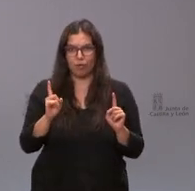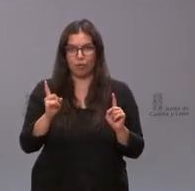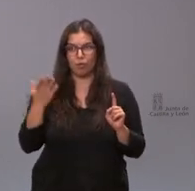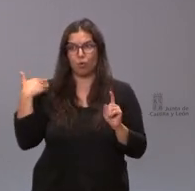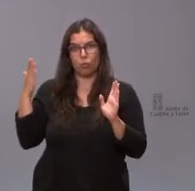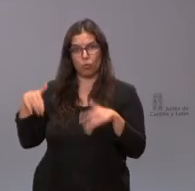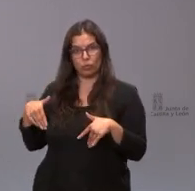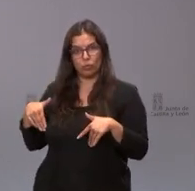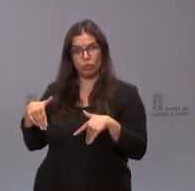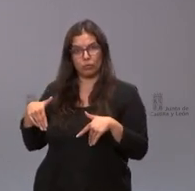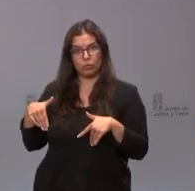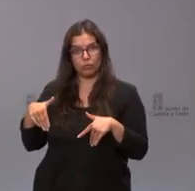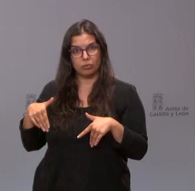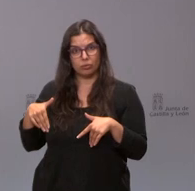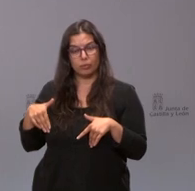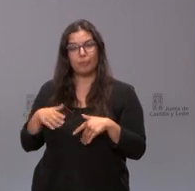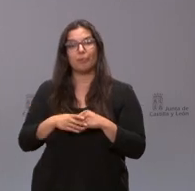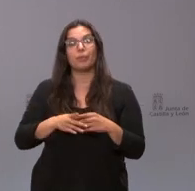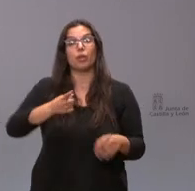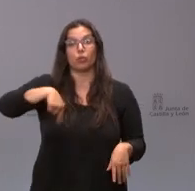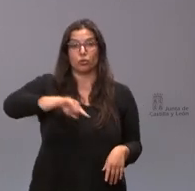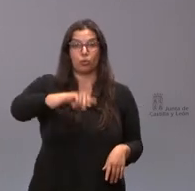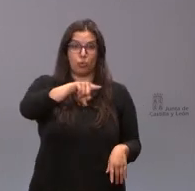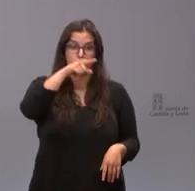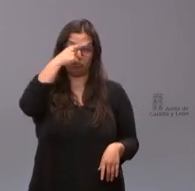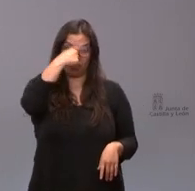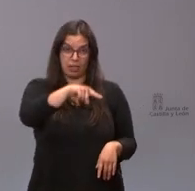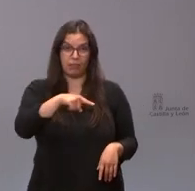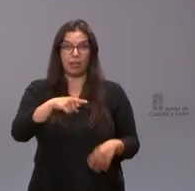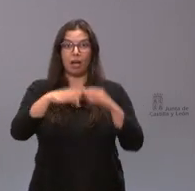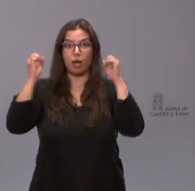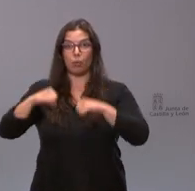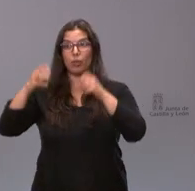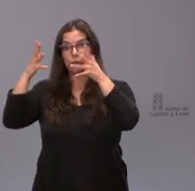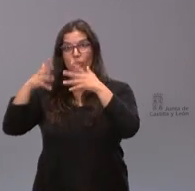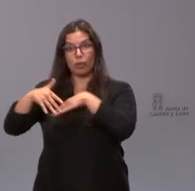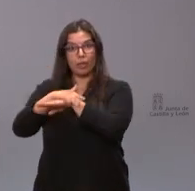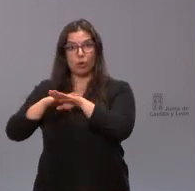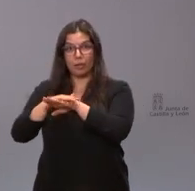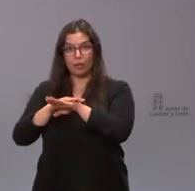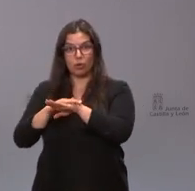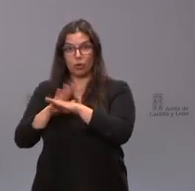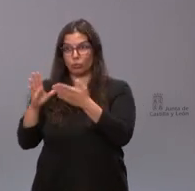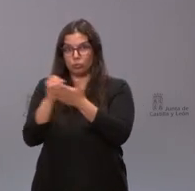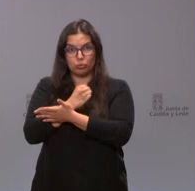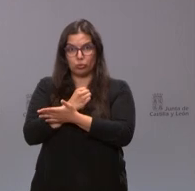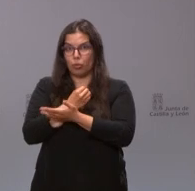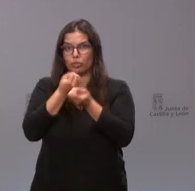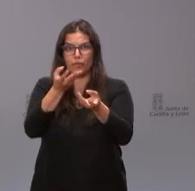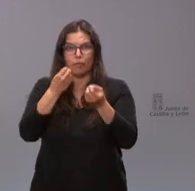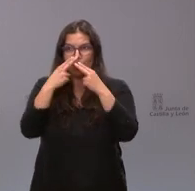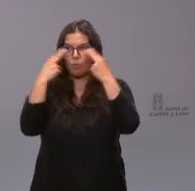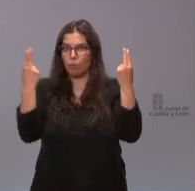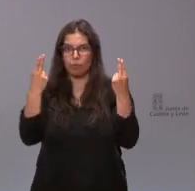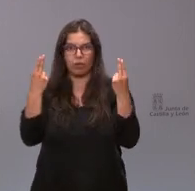anterior ¿no? nosotros como usted sabe de los acuerdos del consejo de gobierno se cuelgan en toda la información relativa al